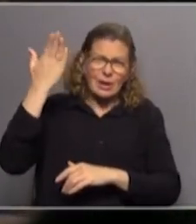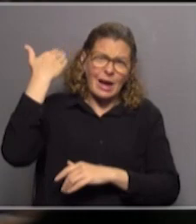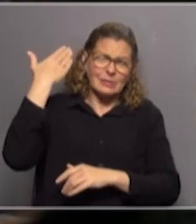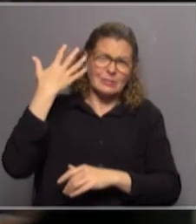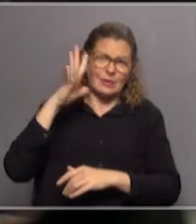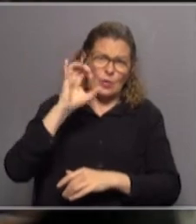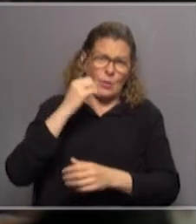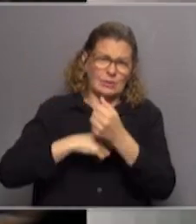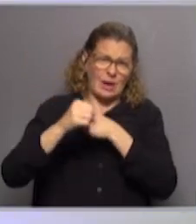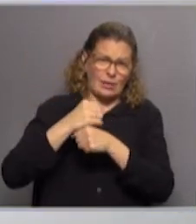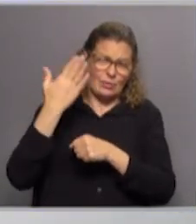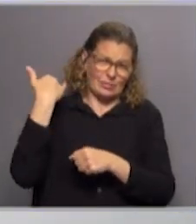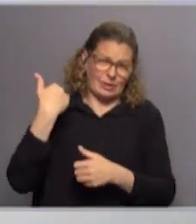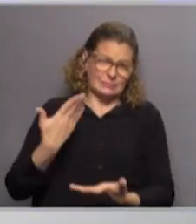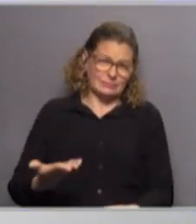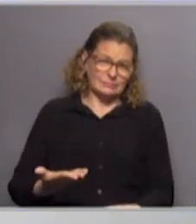hace 50 años?